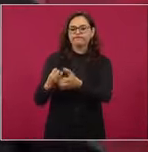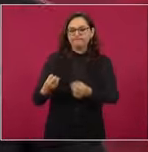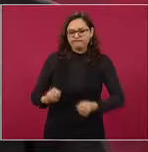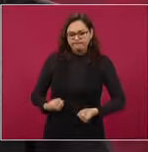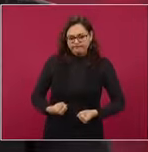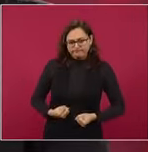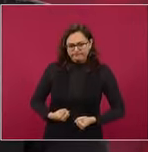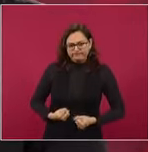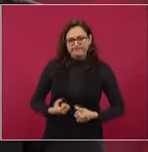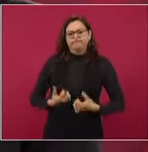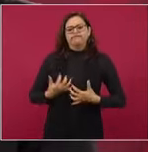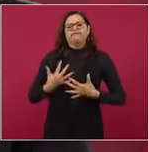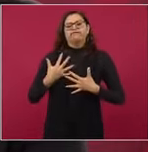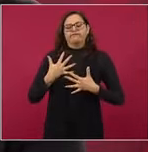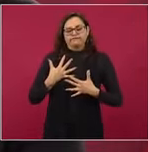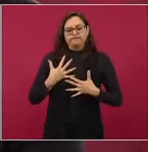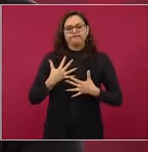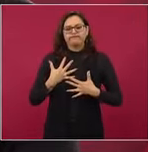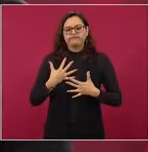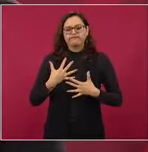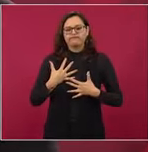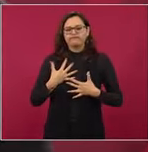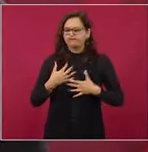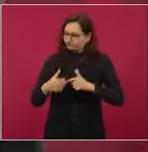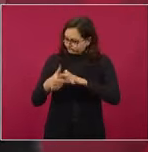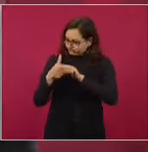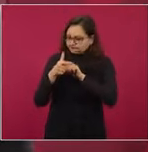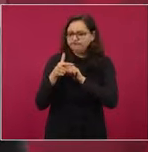llevar, no hacerle caso